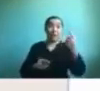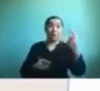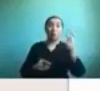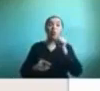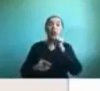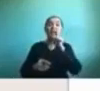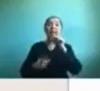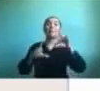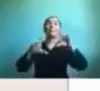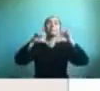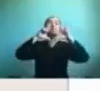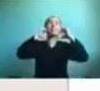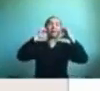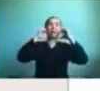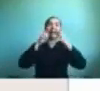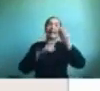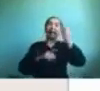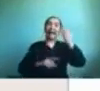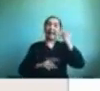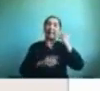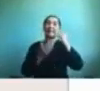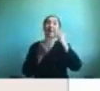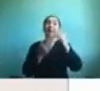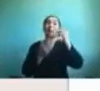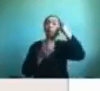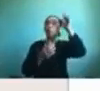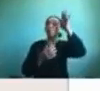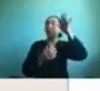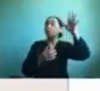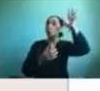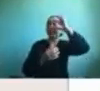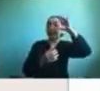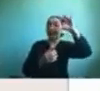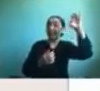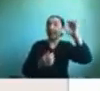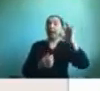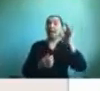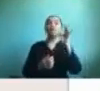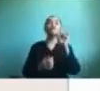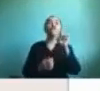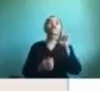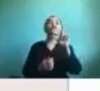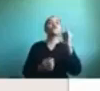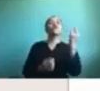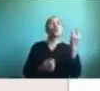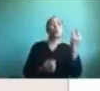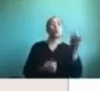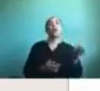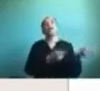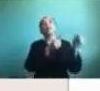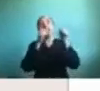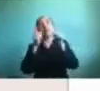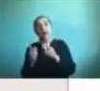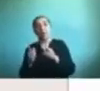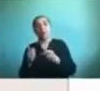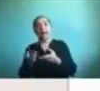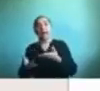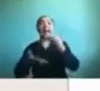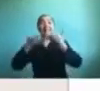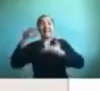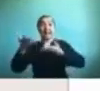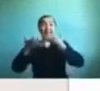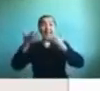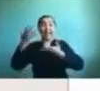a los niños durante el trabajo con el programa y en este caso en cantaletras tenemos al conejito que se llama